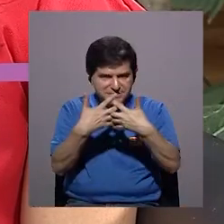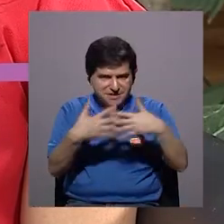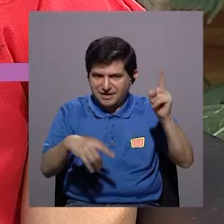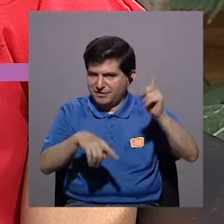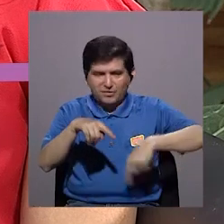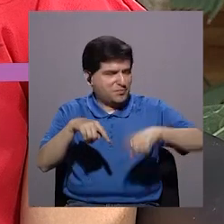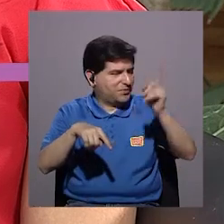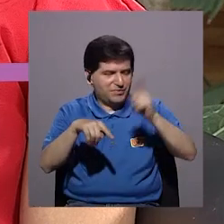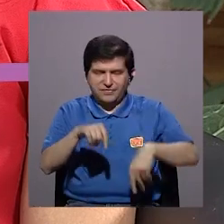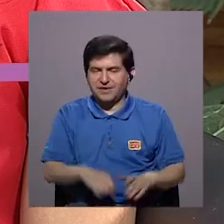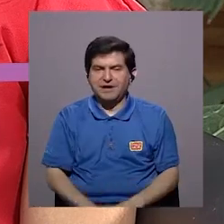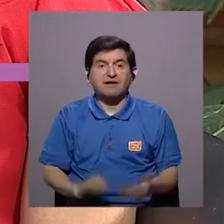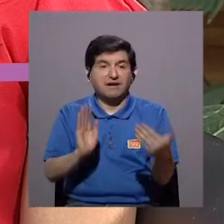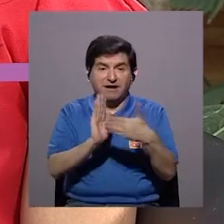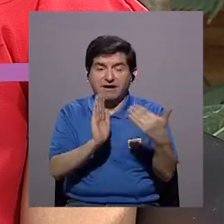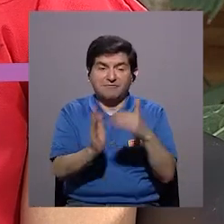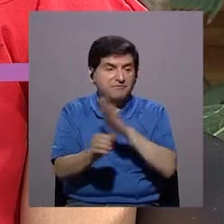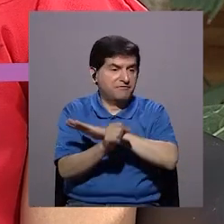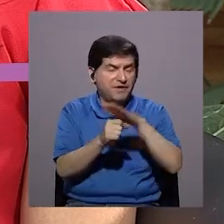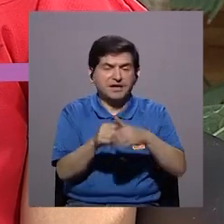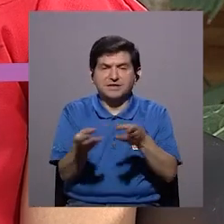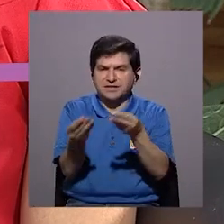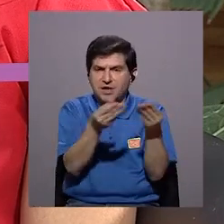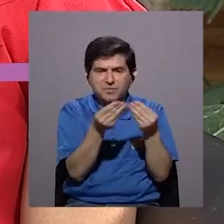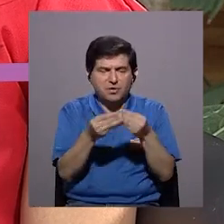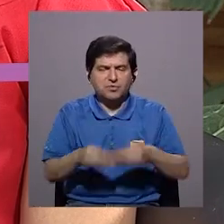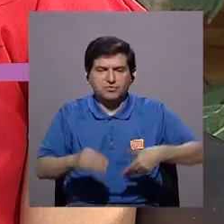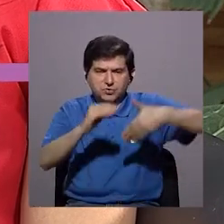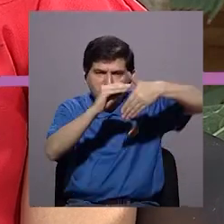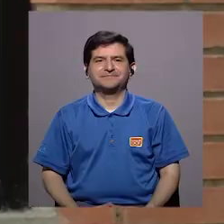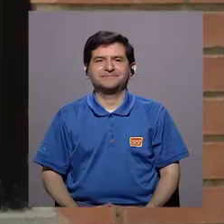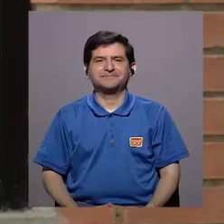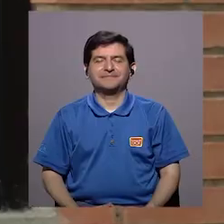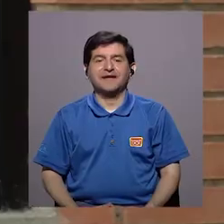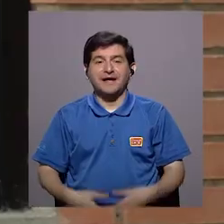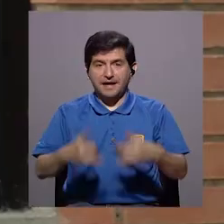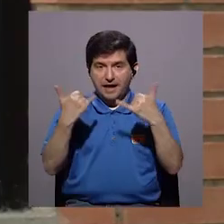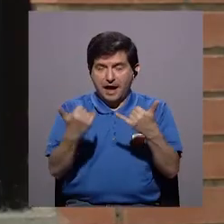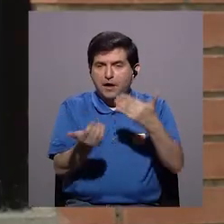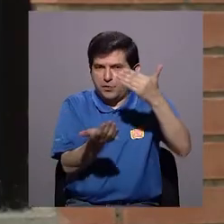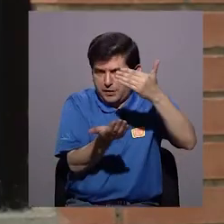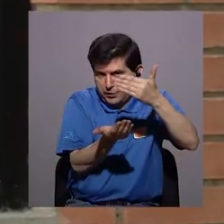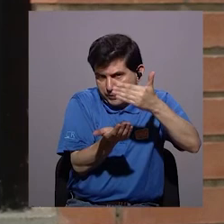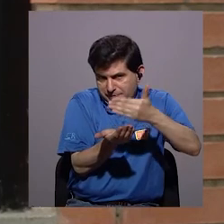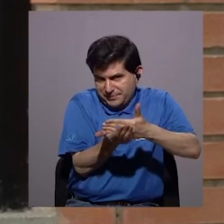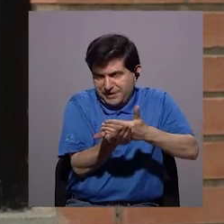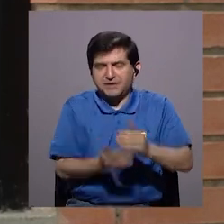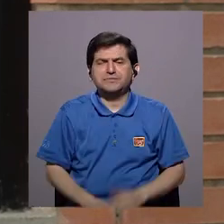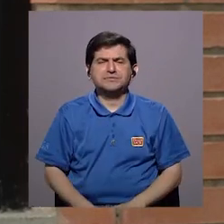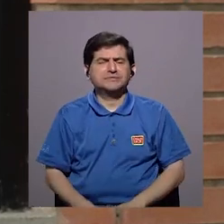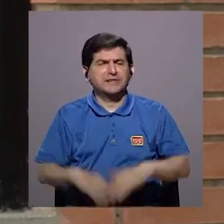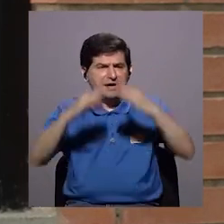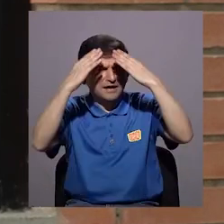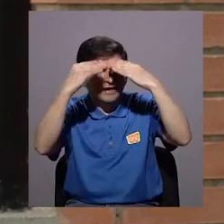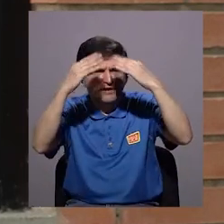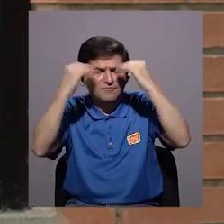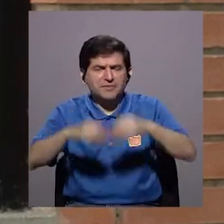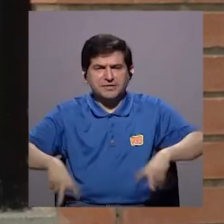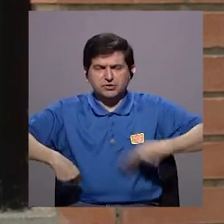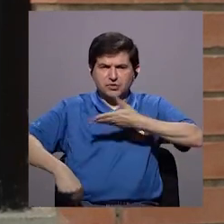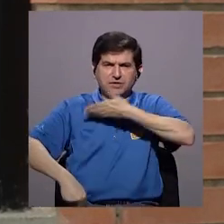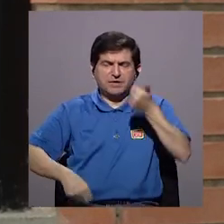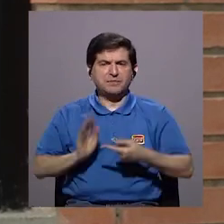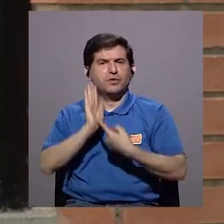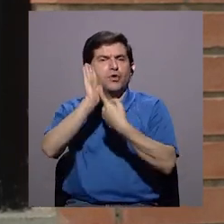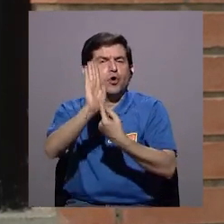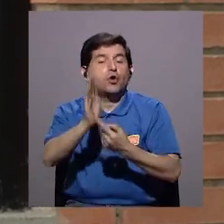combinar. No, no se pueden combinar porque afecta completamente la producción de moco. Vamos a detener esta conversación para ir a la sección de